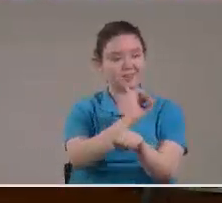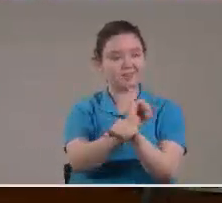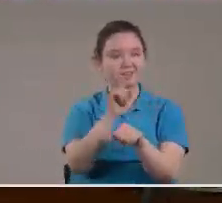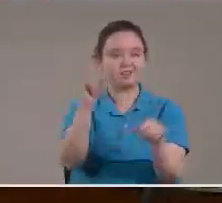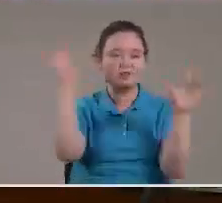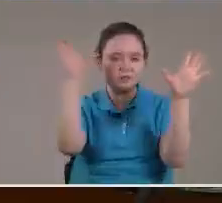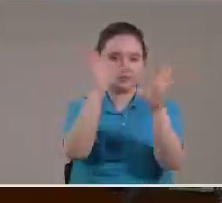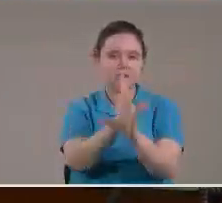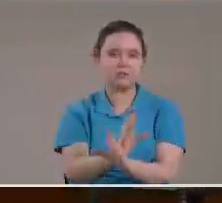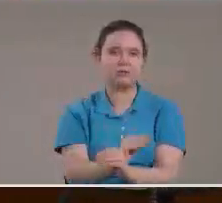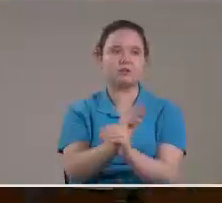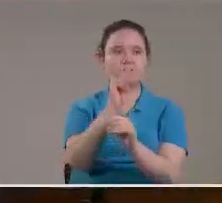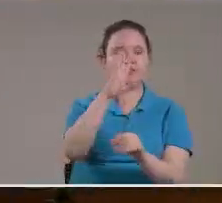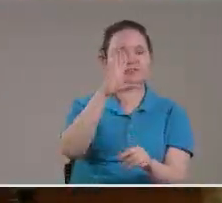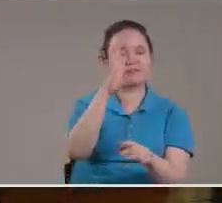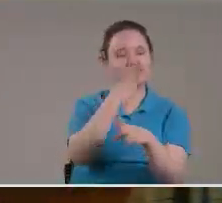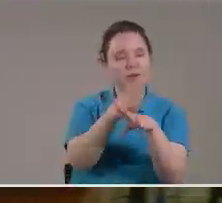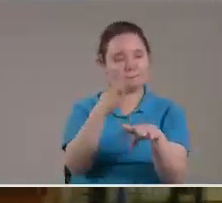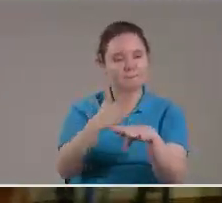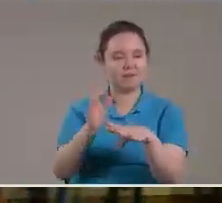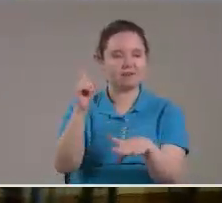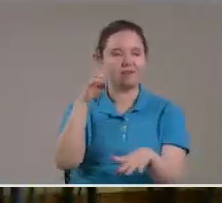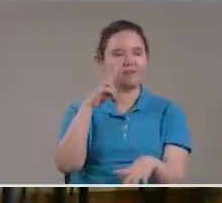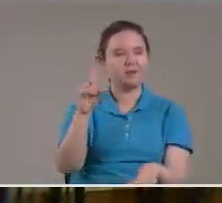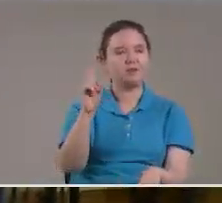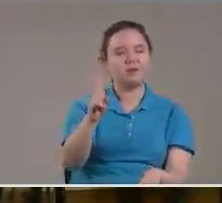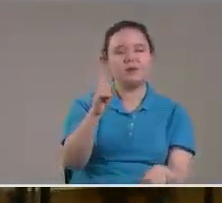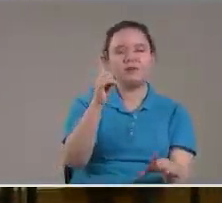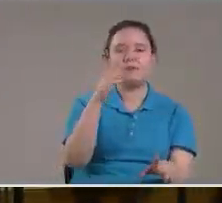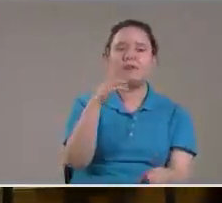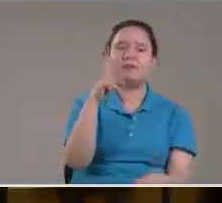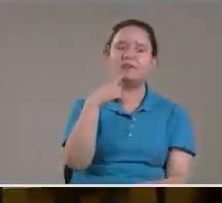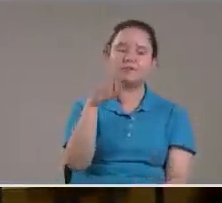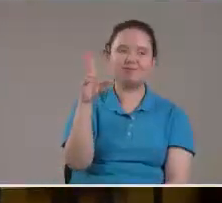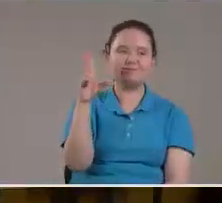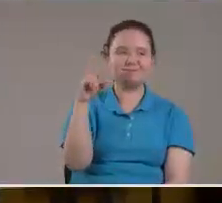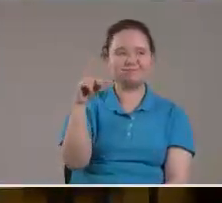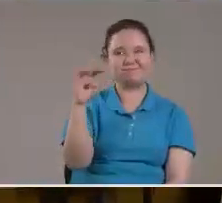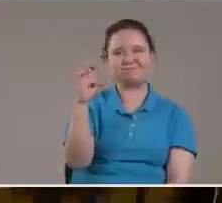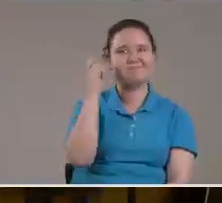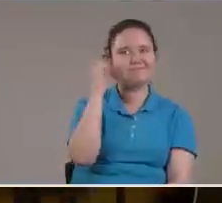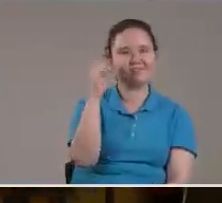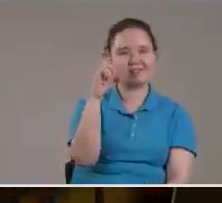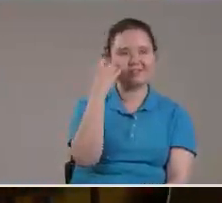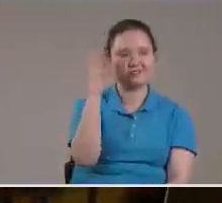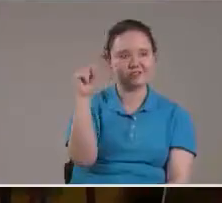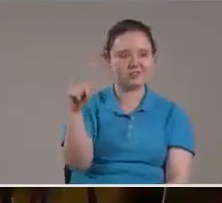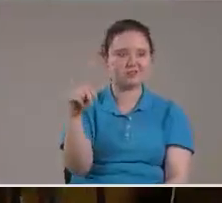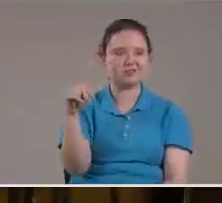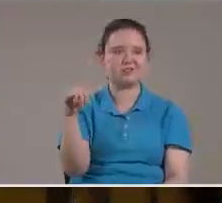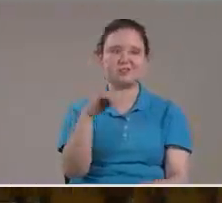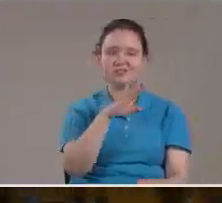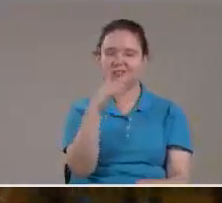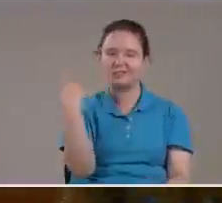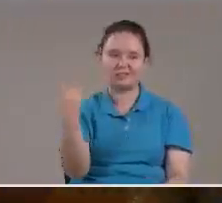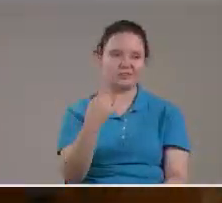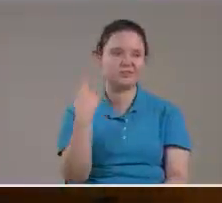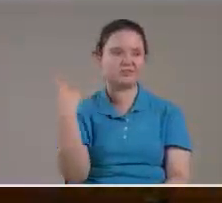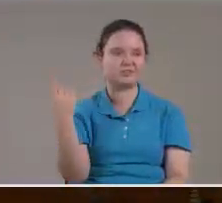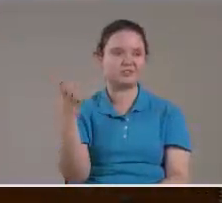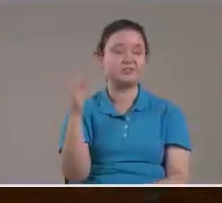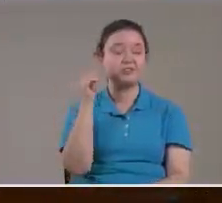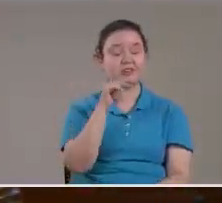ha estado apagando En su tercera parte Y vemos una apostasía Generalizada Apostasía Que ahora hermano